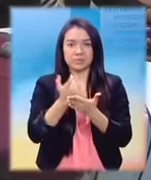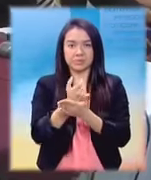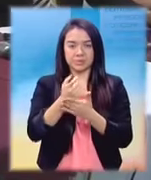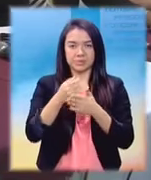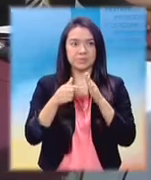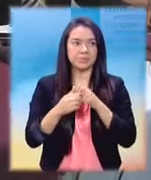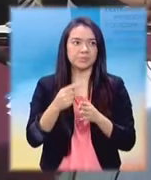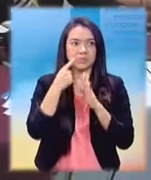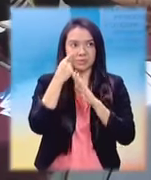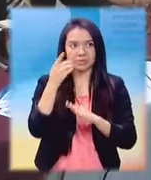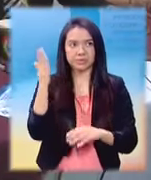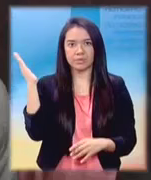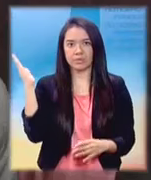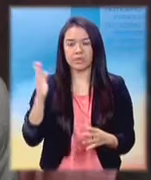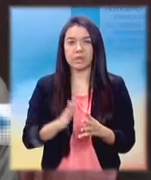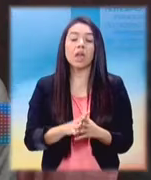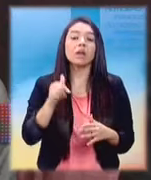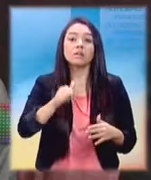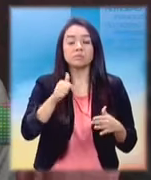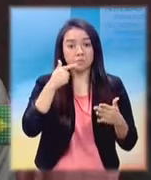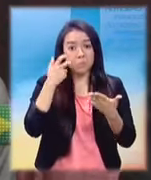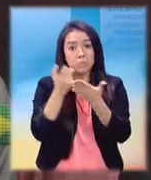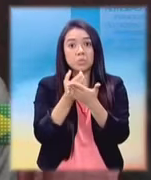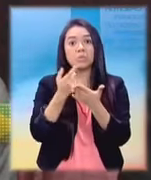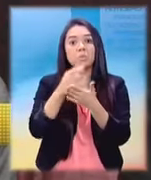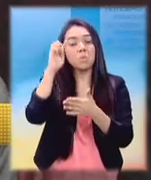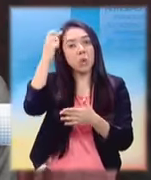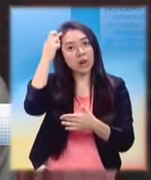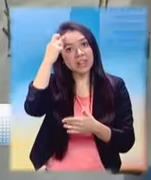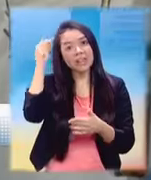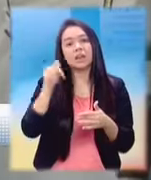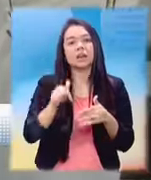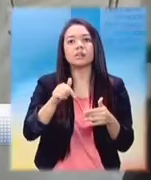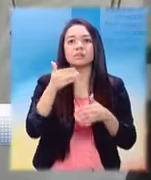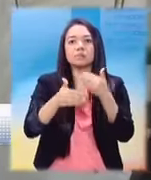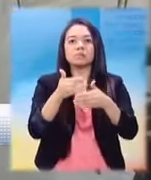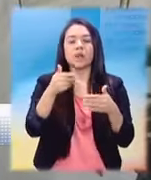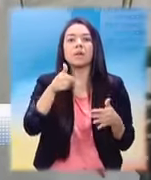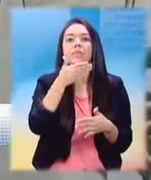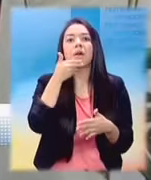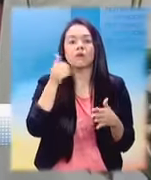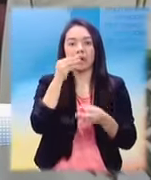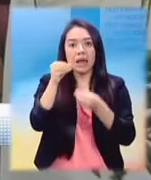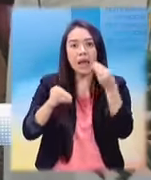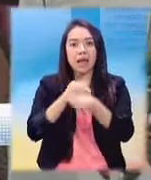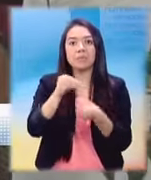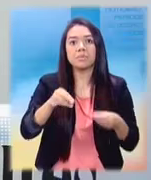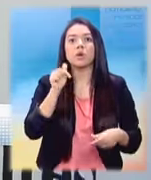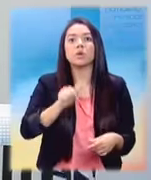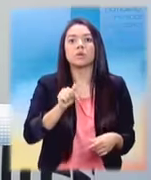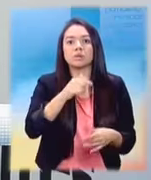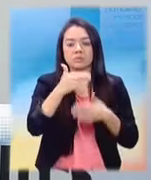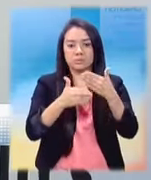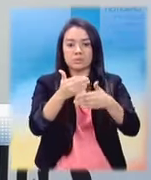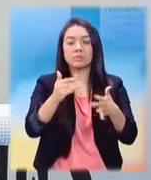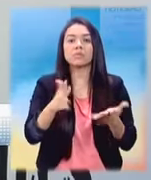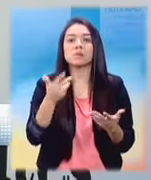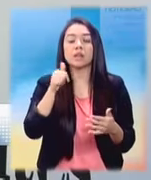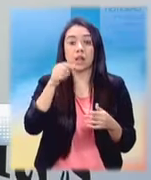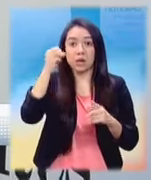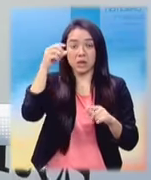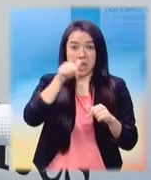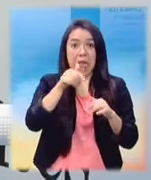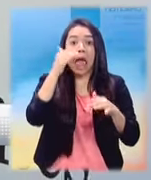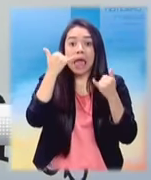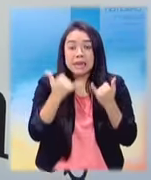Una reforma que debido a la situación política en Estados Unidos cae a un puesto 4 en la Cámara Baja Norteamericana, aunque con una luz al